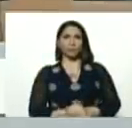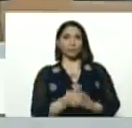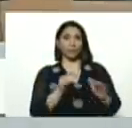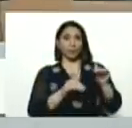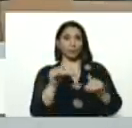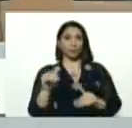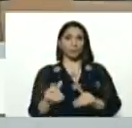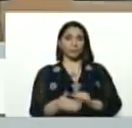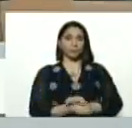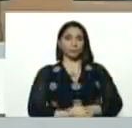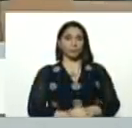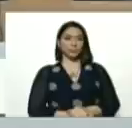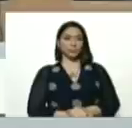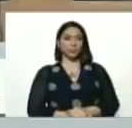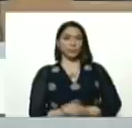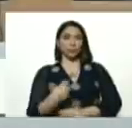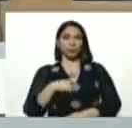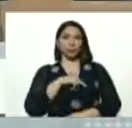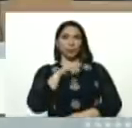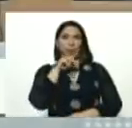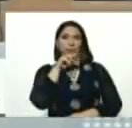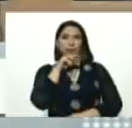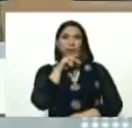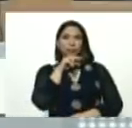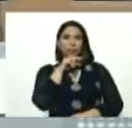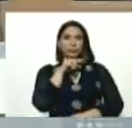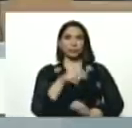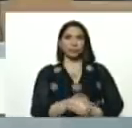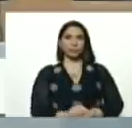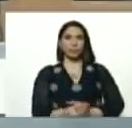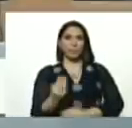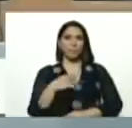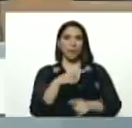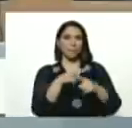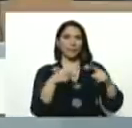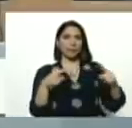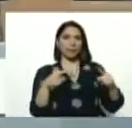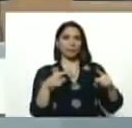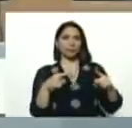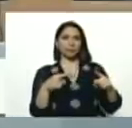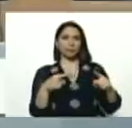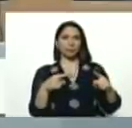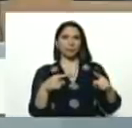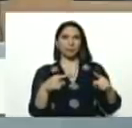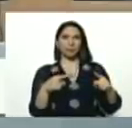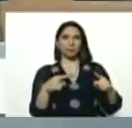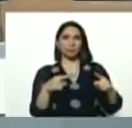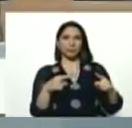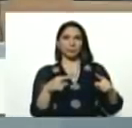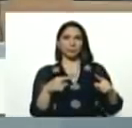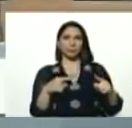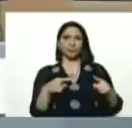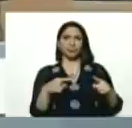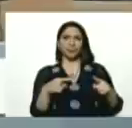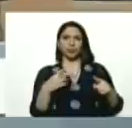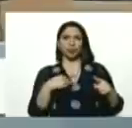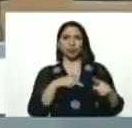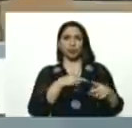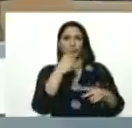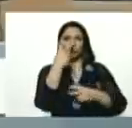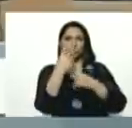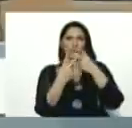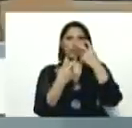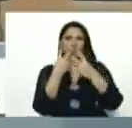electores, o sea, estamos hablando, de más de la mitad, del REC, los hemos visitado,